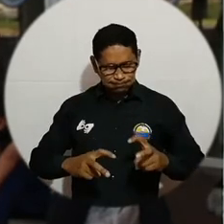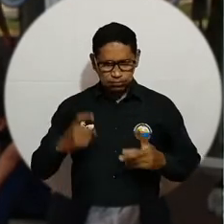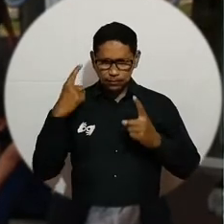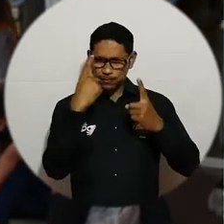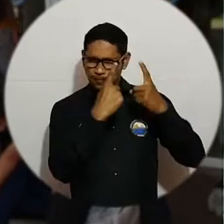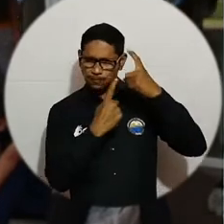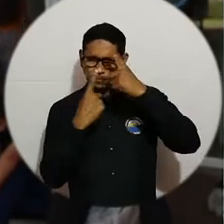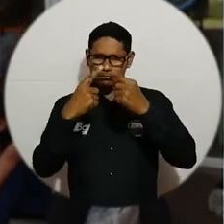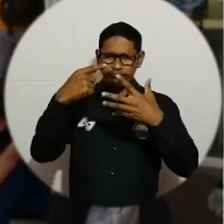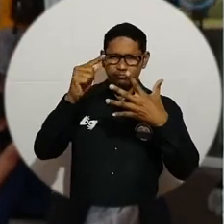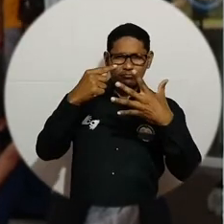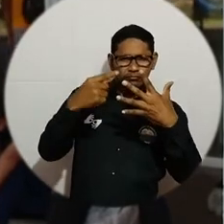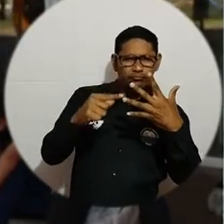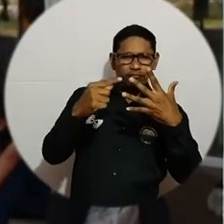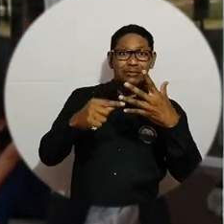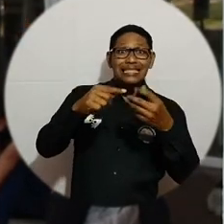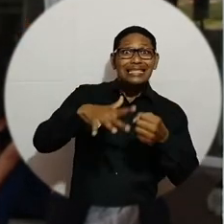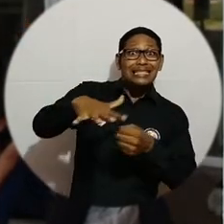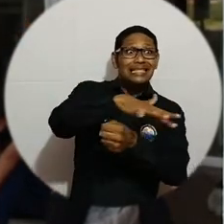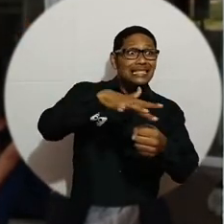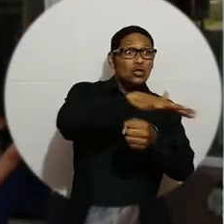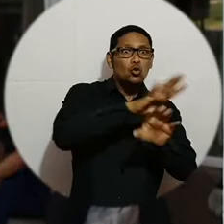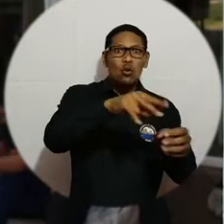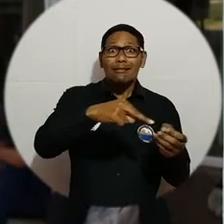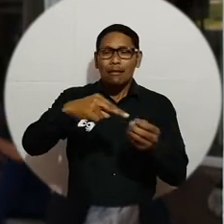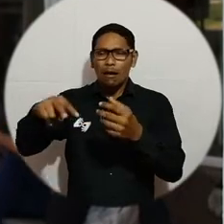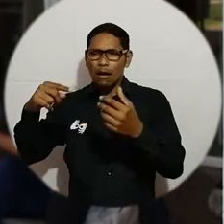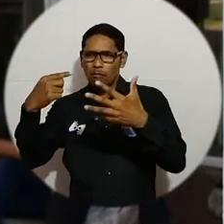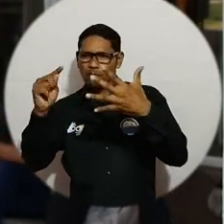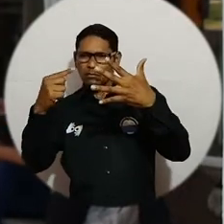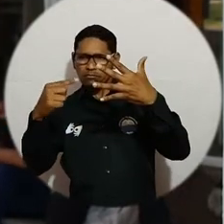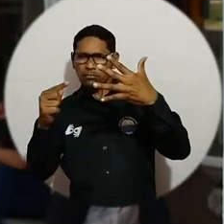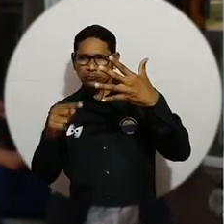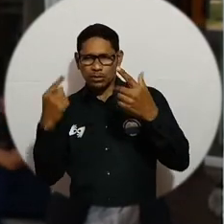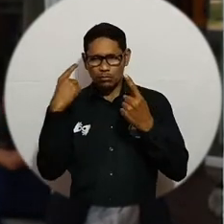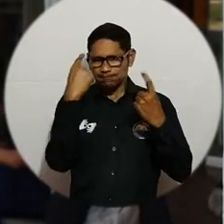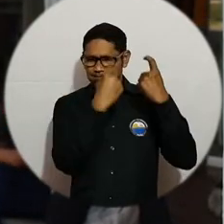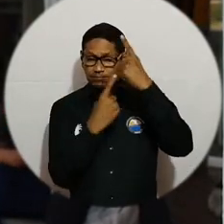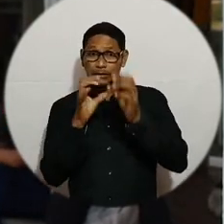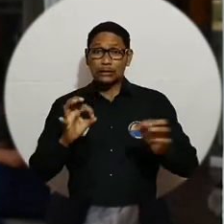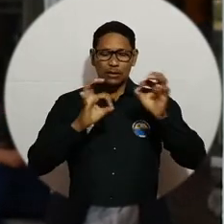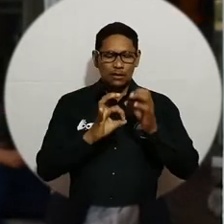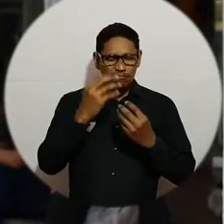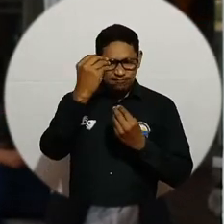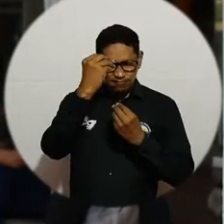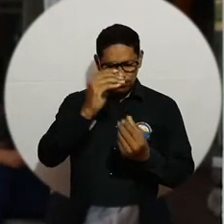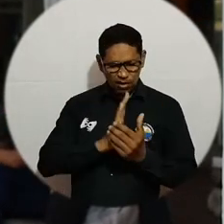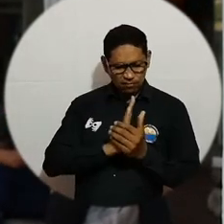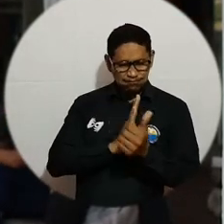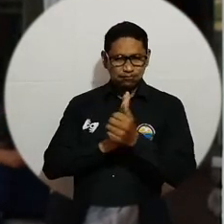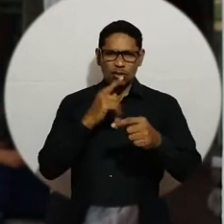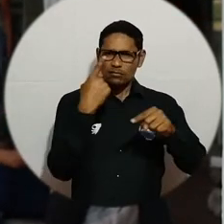con una mirada comprensiva de las complejidades y realidades de los sectores educativos y genera una